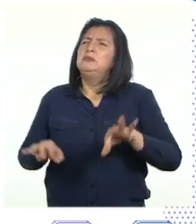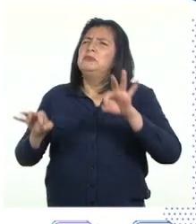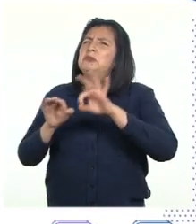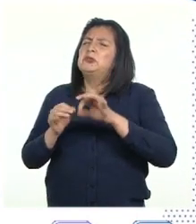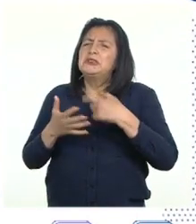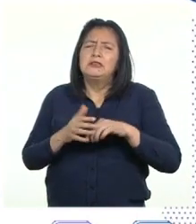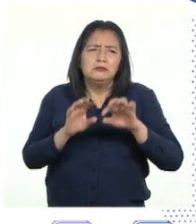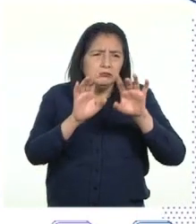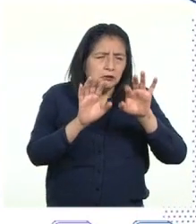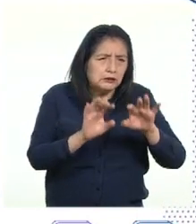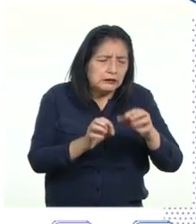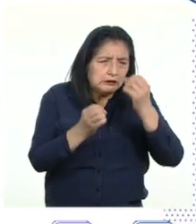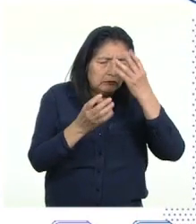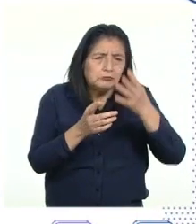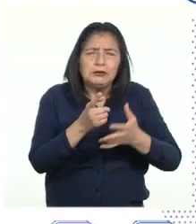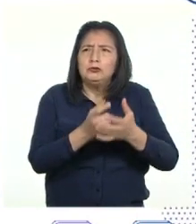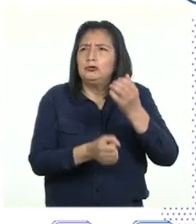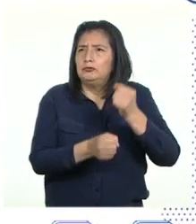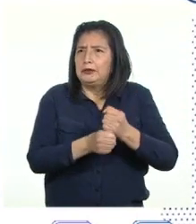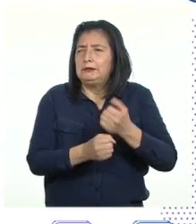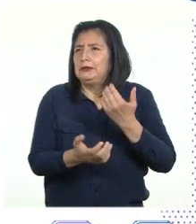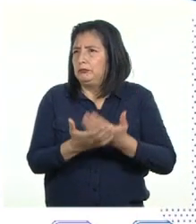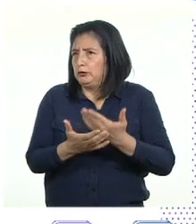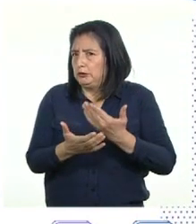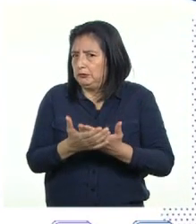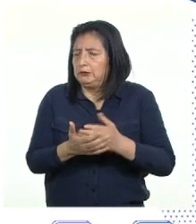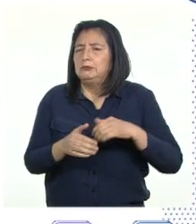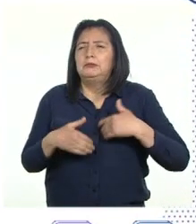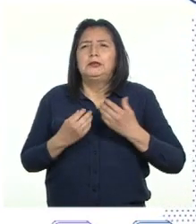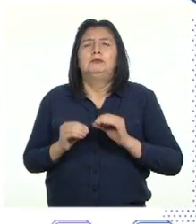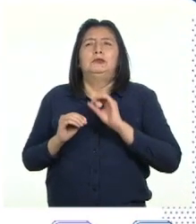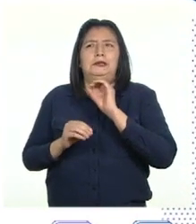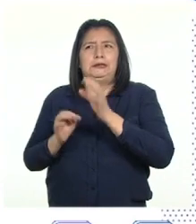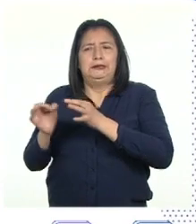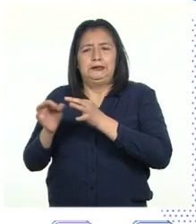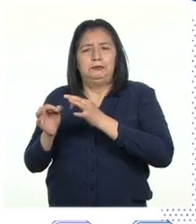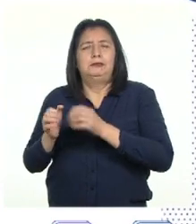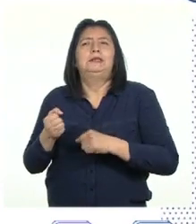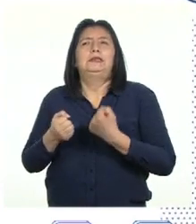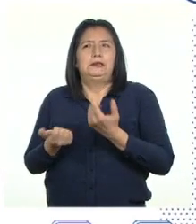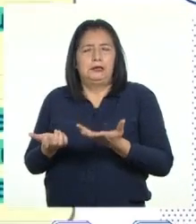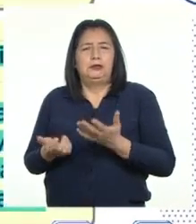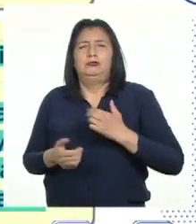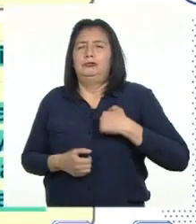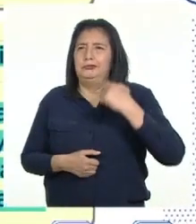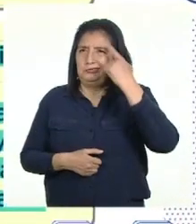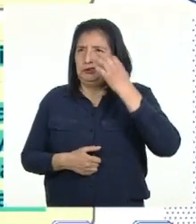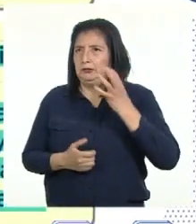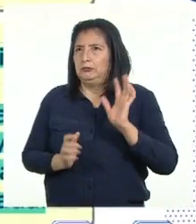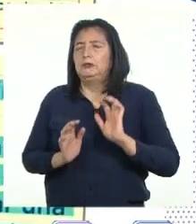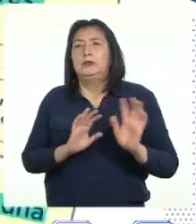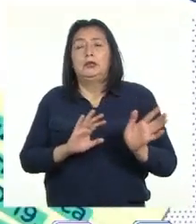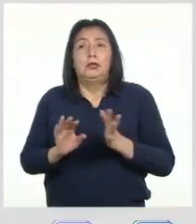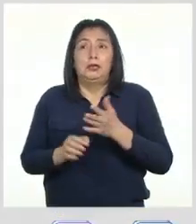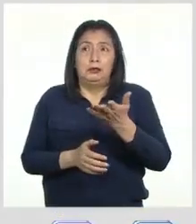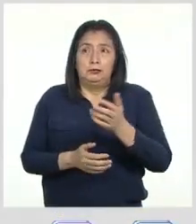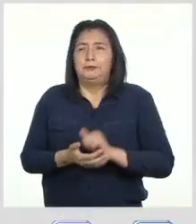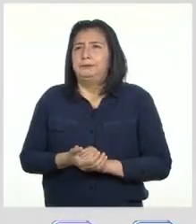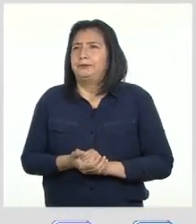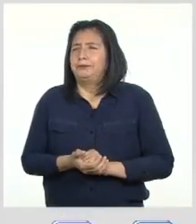fuentes confiables Y teniendo evidencias para poder crear una postura fundamental Ahora,